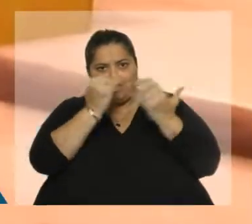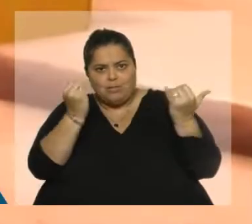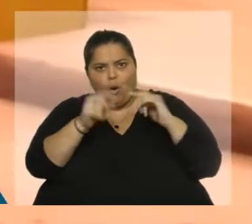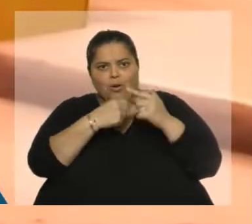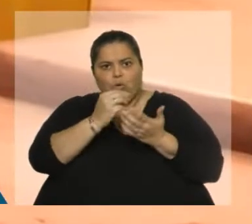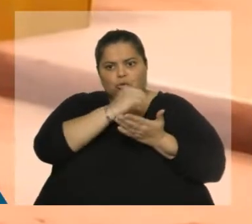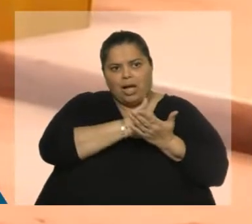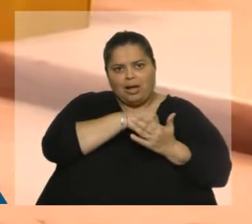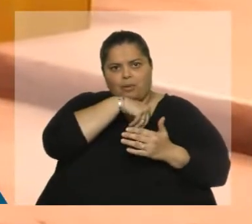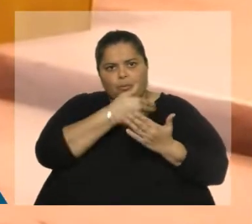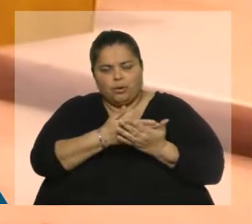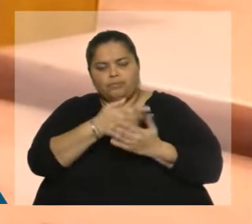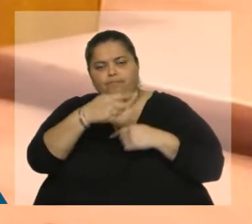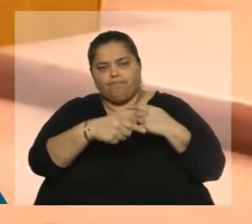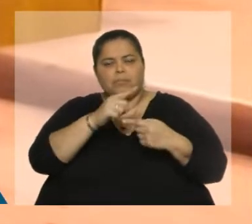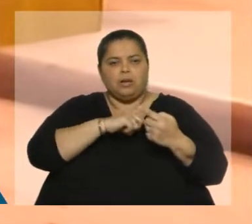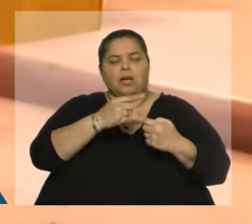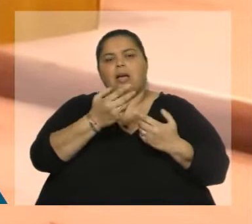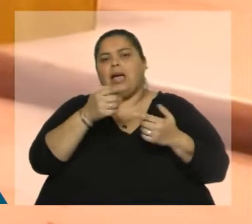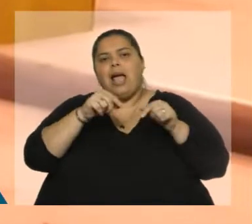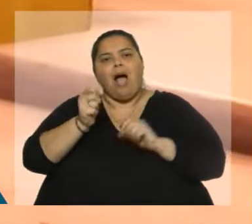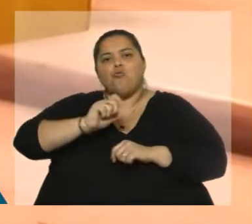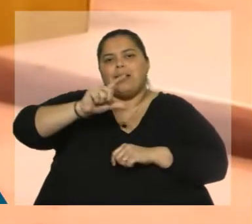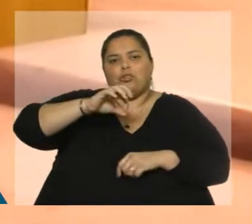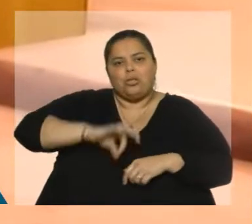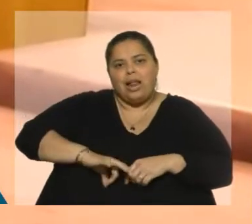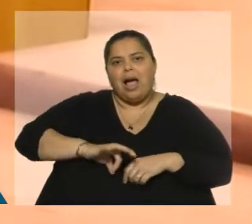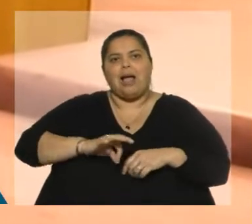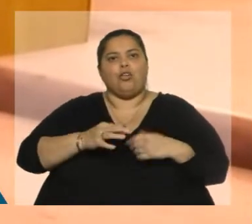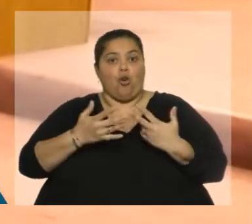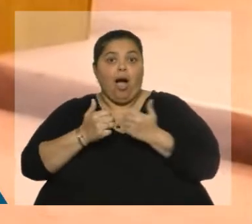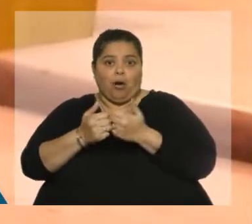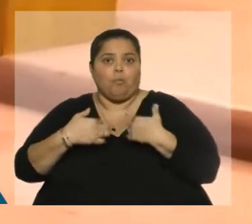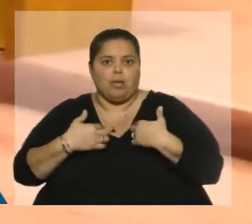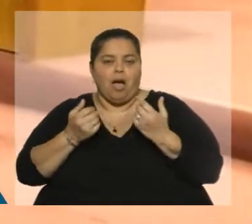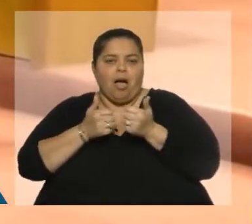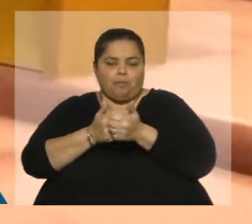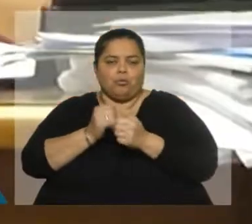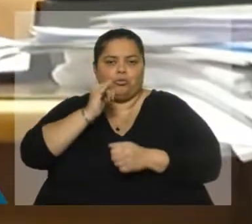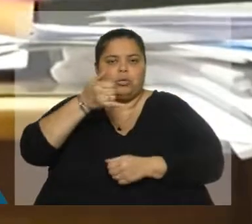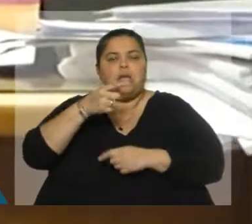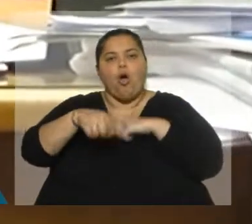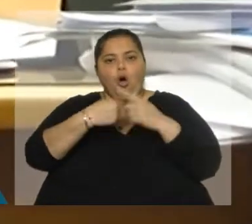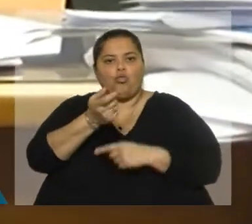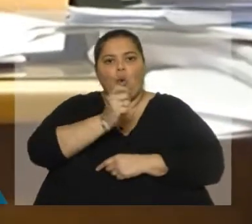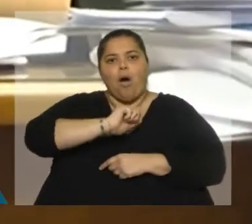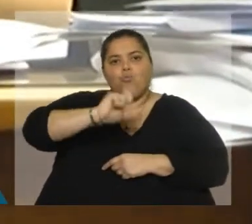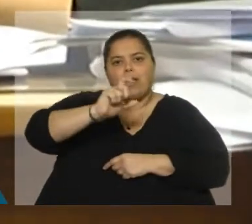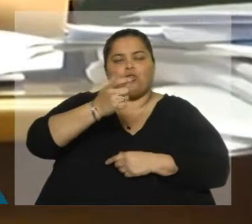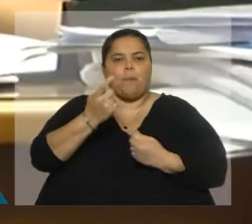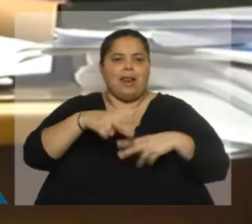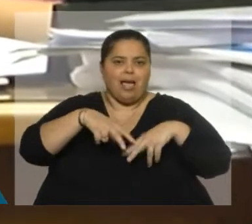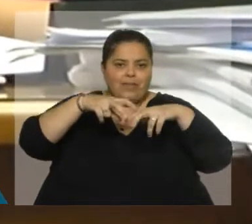presentaban, todo lo que son incrementos salariales lo acompañamos, lo que es incremento de fondos para